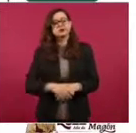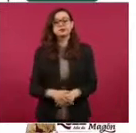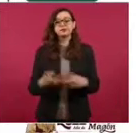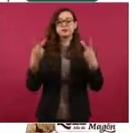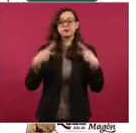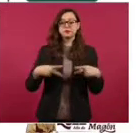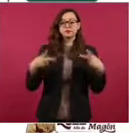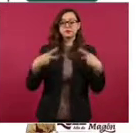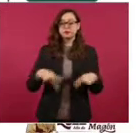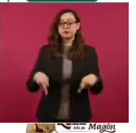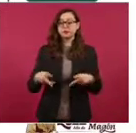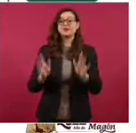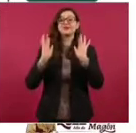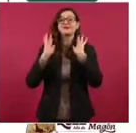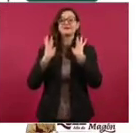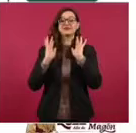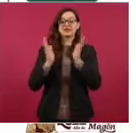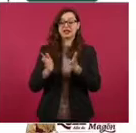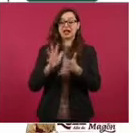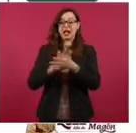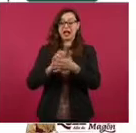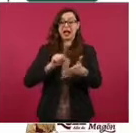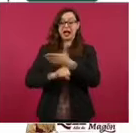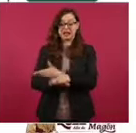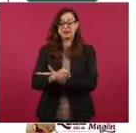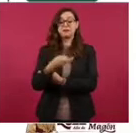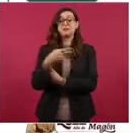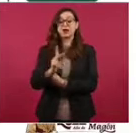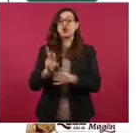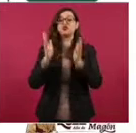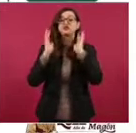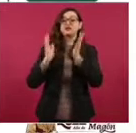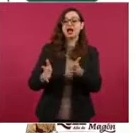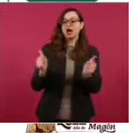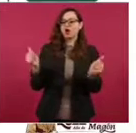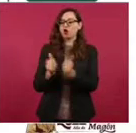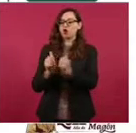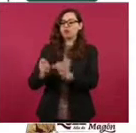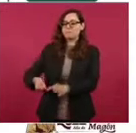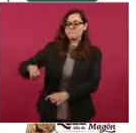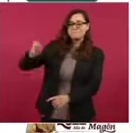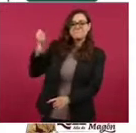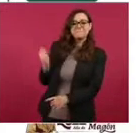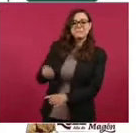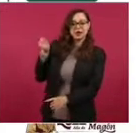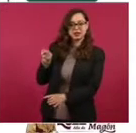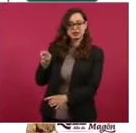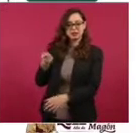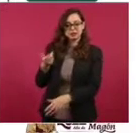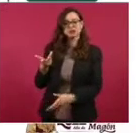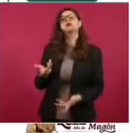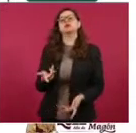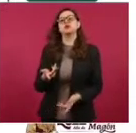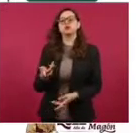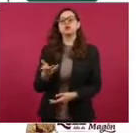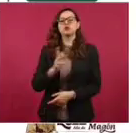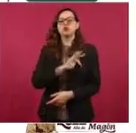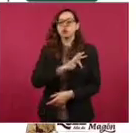sentencias y es a lo que se refiere el señor presidente. En varios de los casos de los,